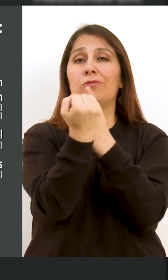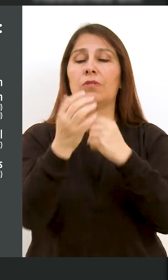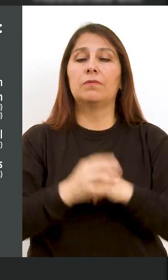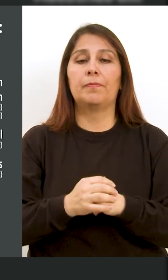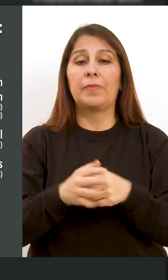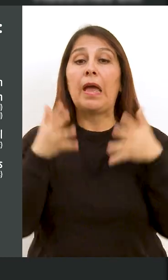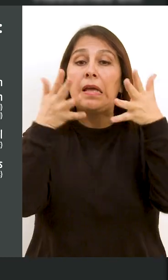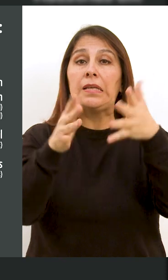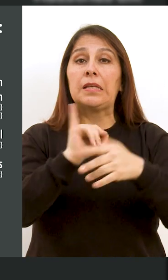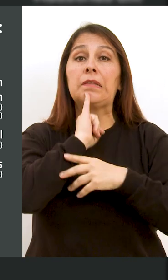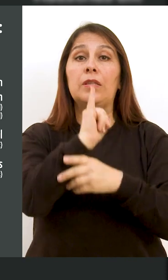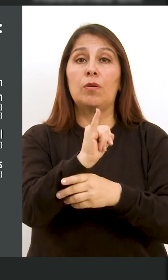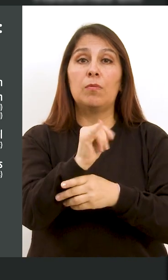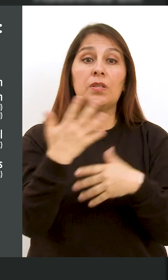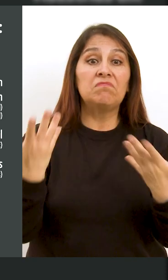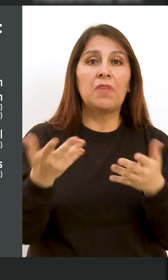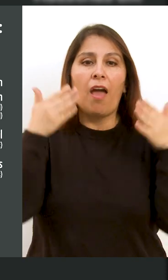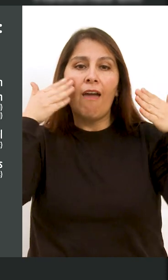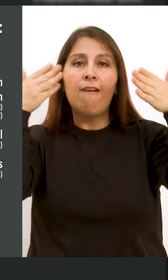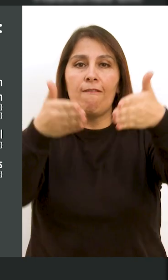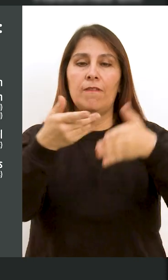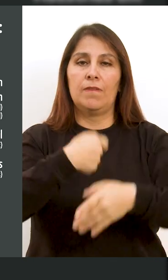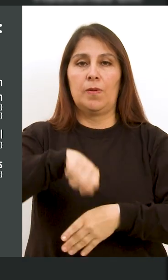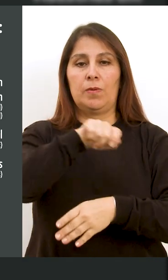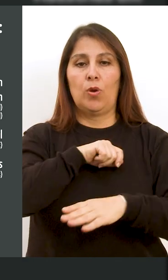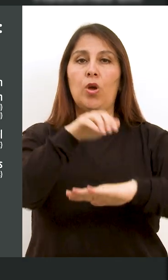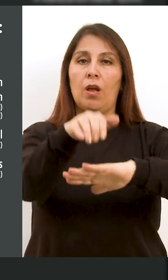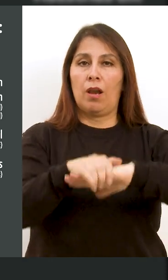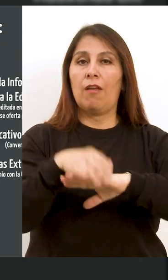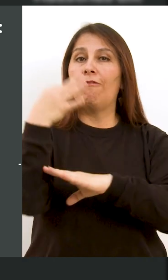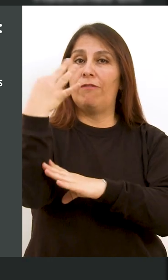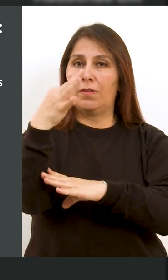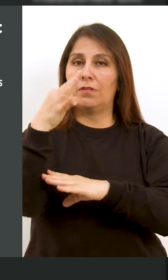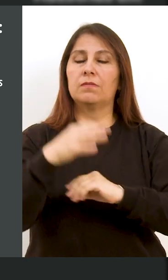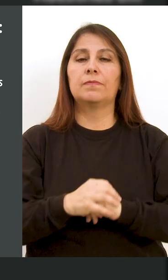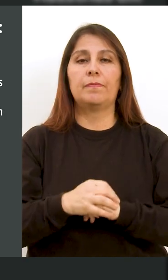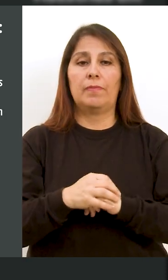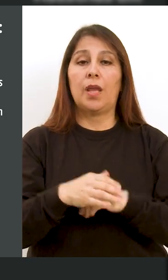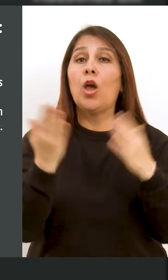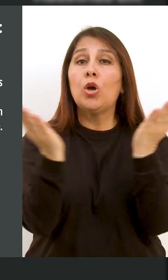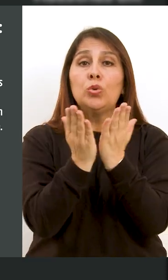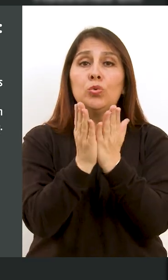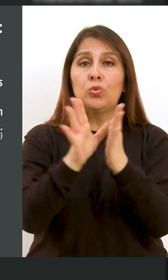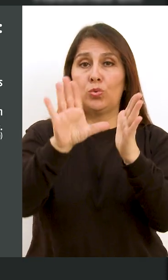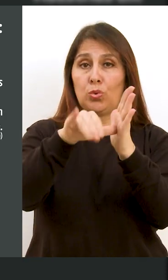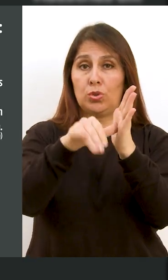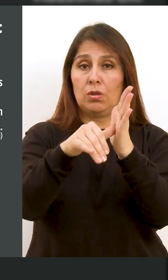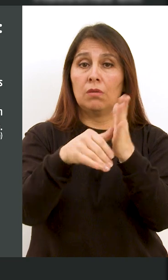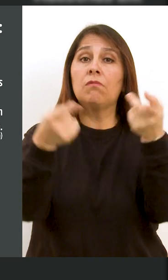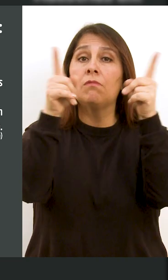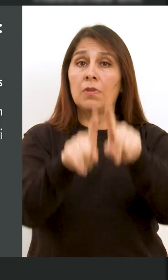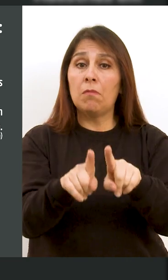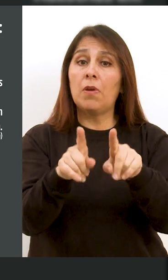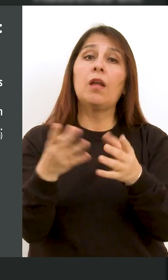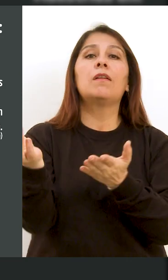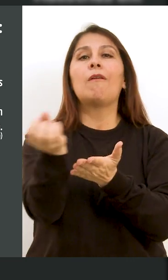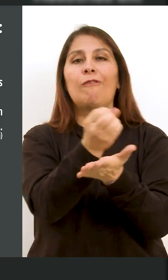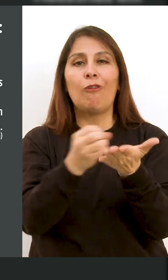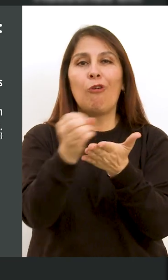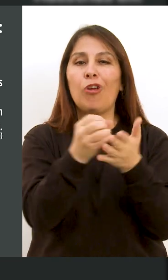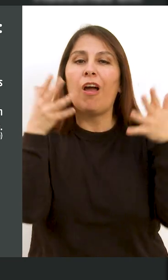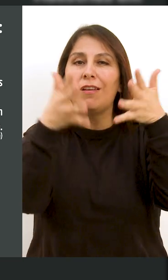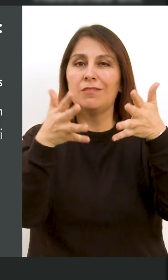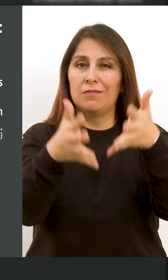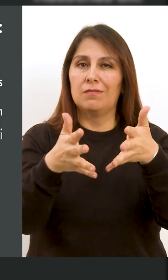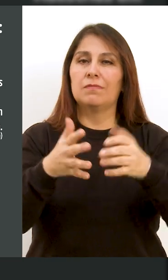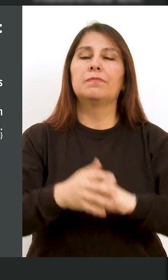social, enseñanza de lenguas extranjeras, estudios sociales y en estudios contemporáneos en